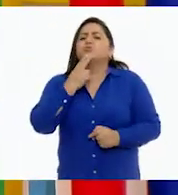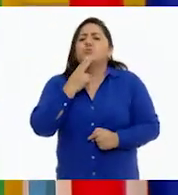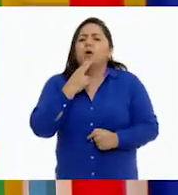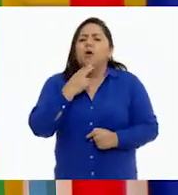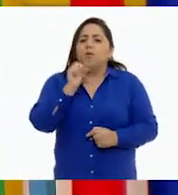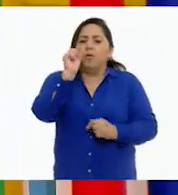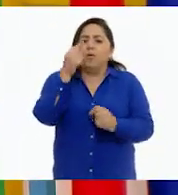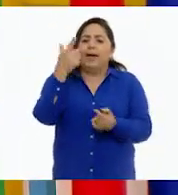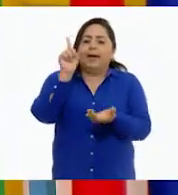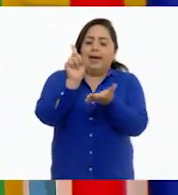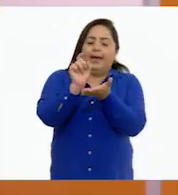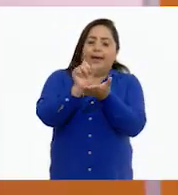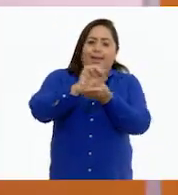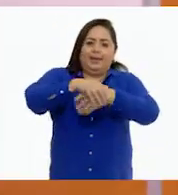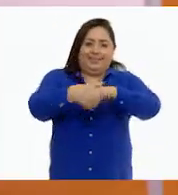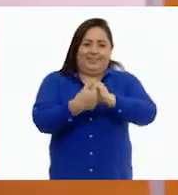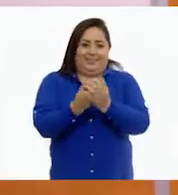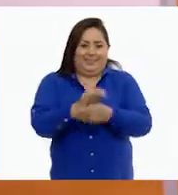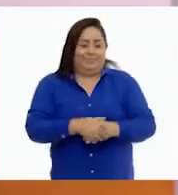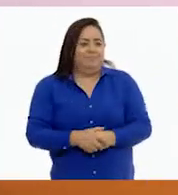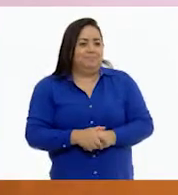un poco de gel antibacterial.